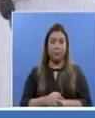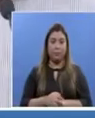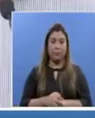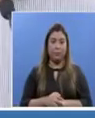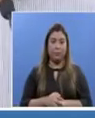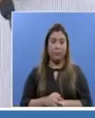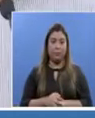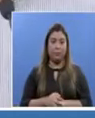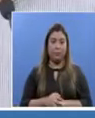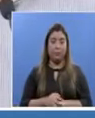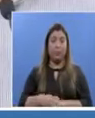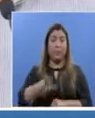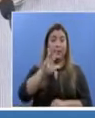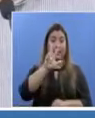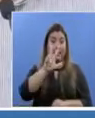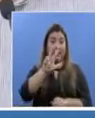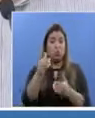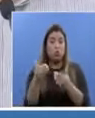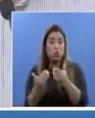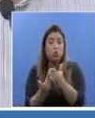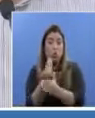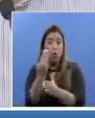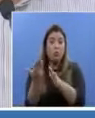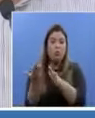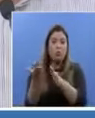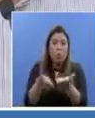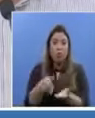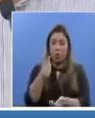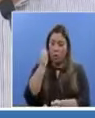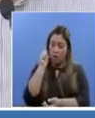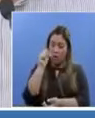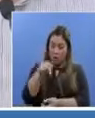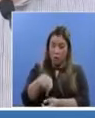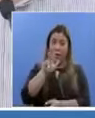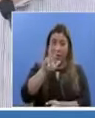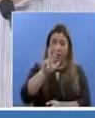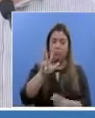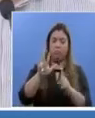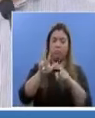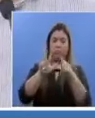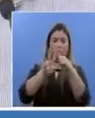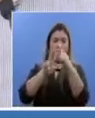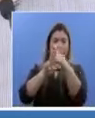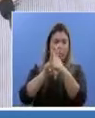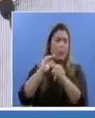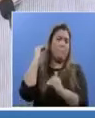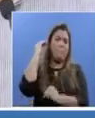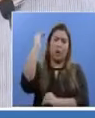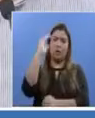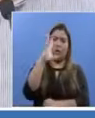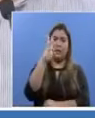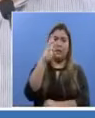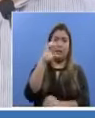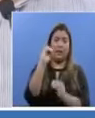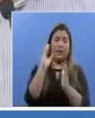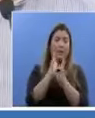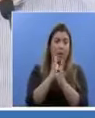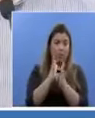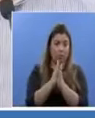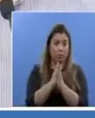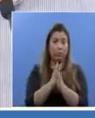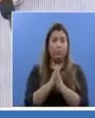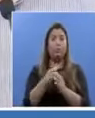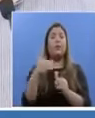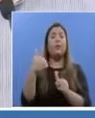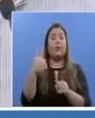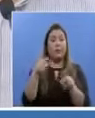Los tres nuevos casos que el día de hoy se están reportando como fallecimientos son personas mayores de 60 años que además tenían comorbilidades